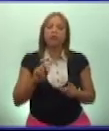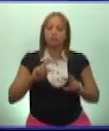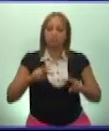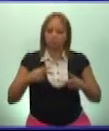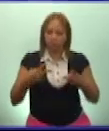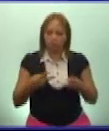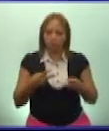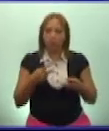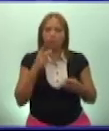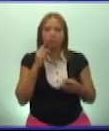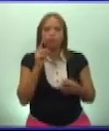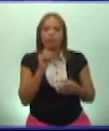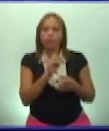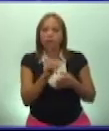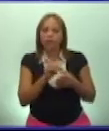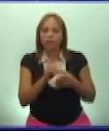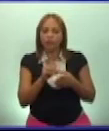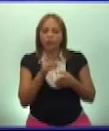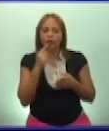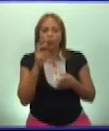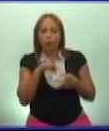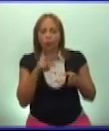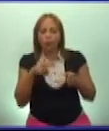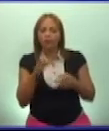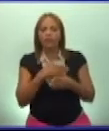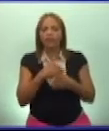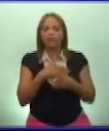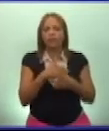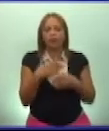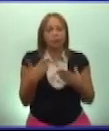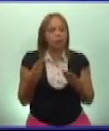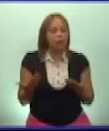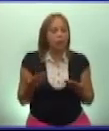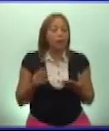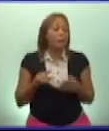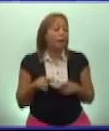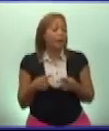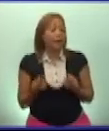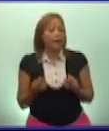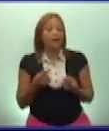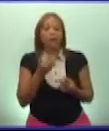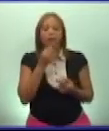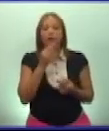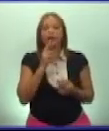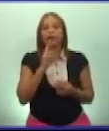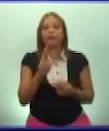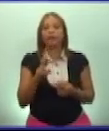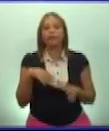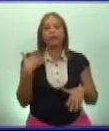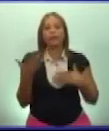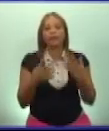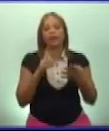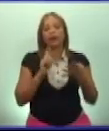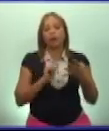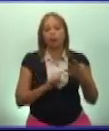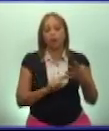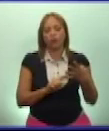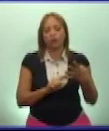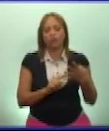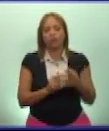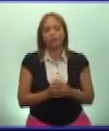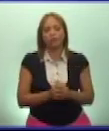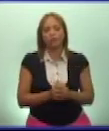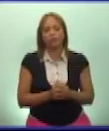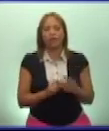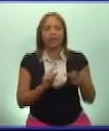retomar su significado para que después puedan responder la actividad 4 cuando llegue el momento. Dice la actividad